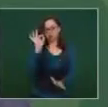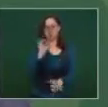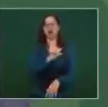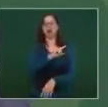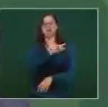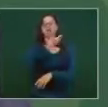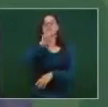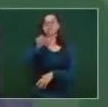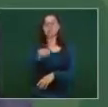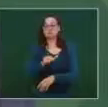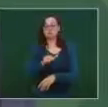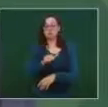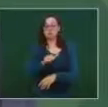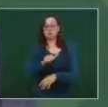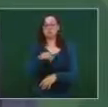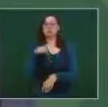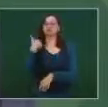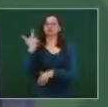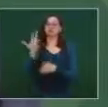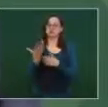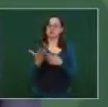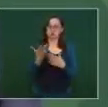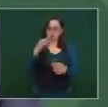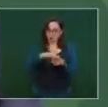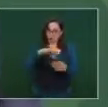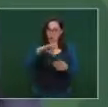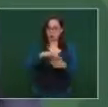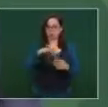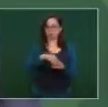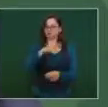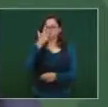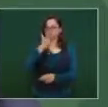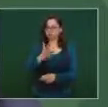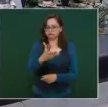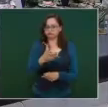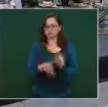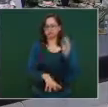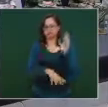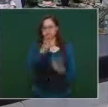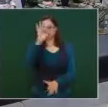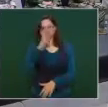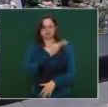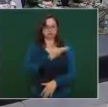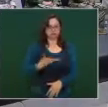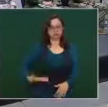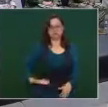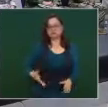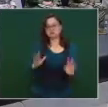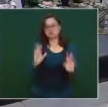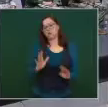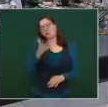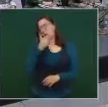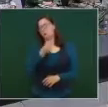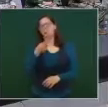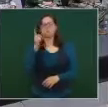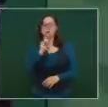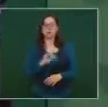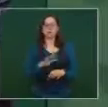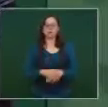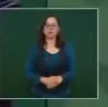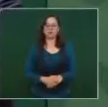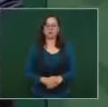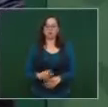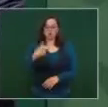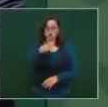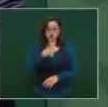Y luego los ciudadanos eligen a la presidenta o al presidente, no una